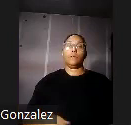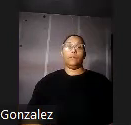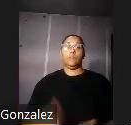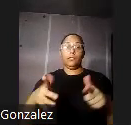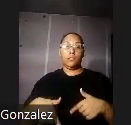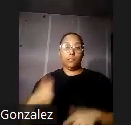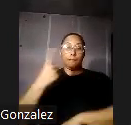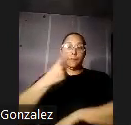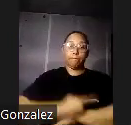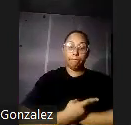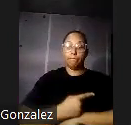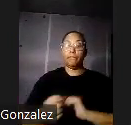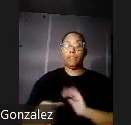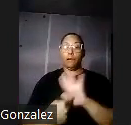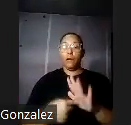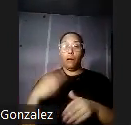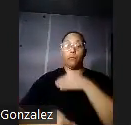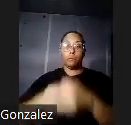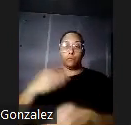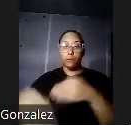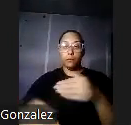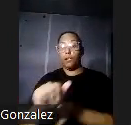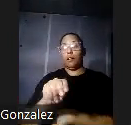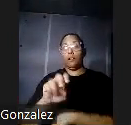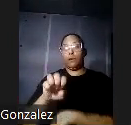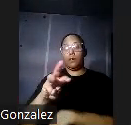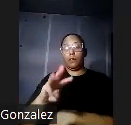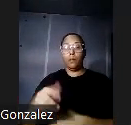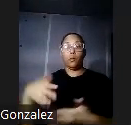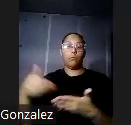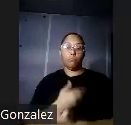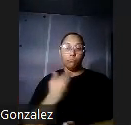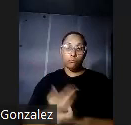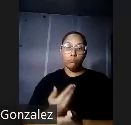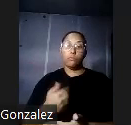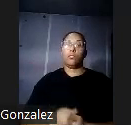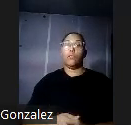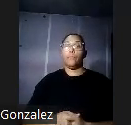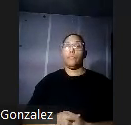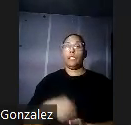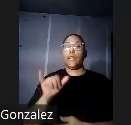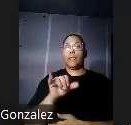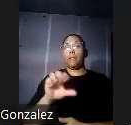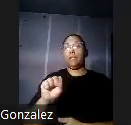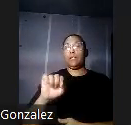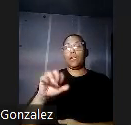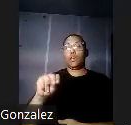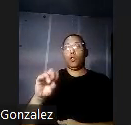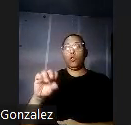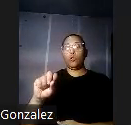pernicious progressive anemias of this island to be due to Ancilostoma Guodenale Ashford